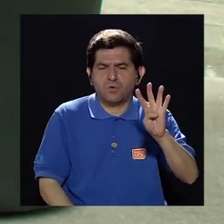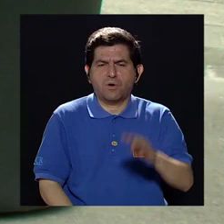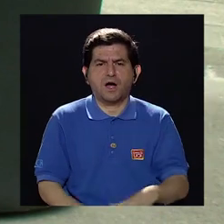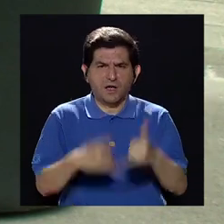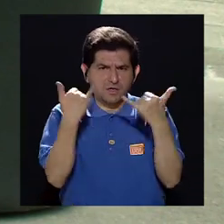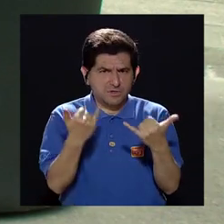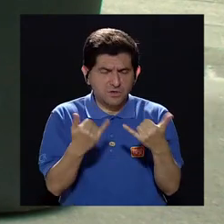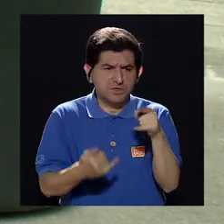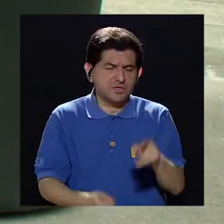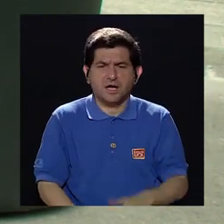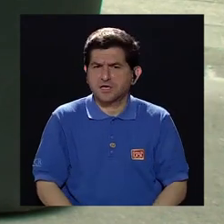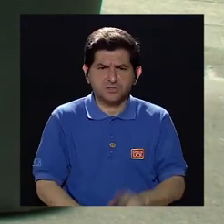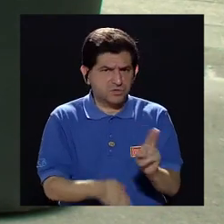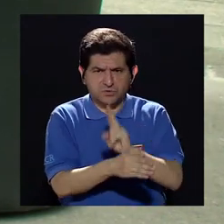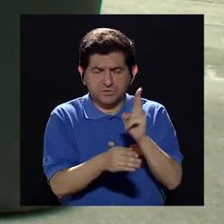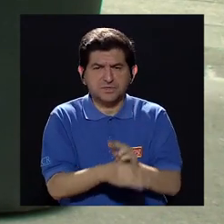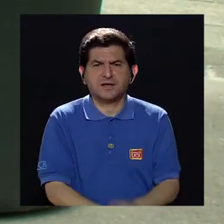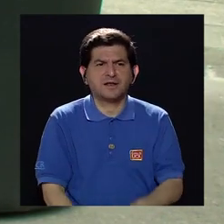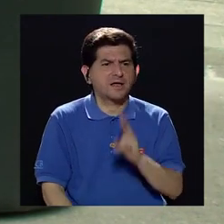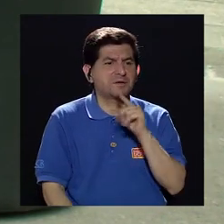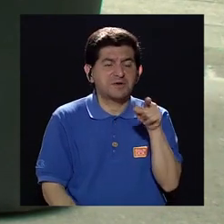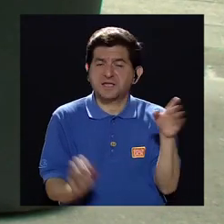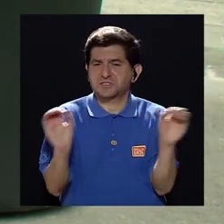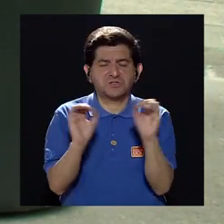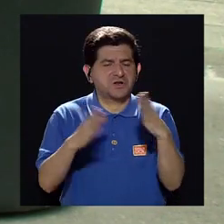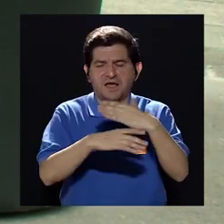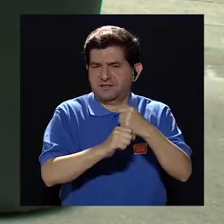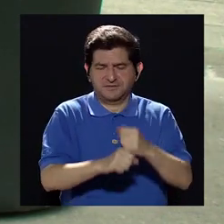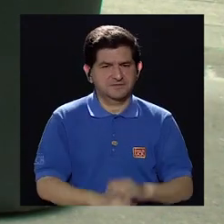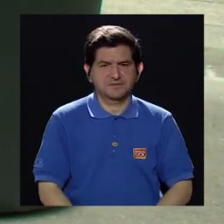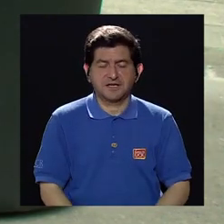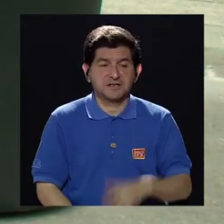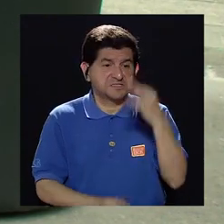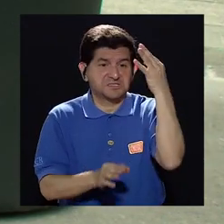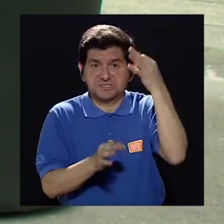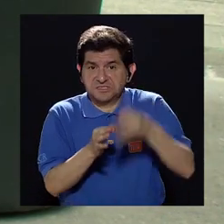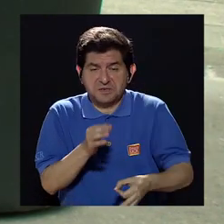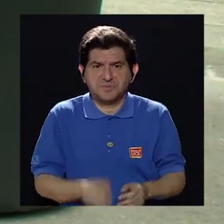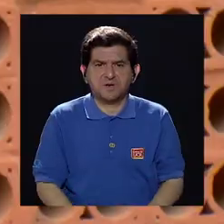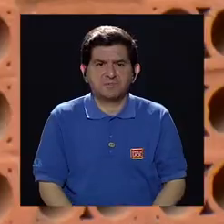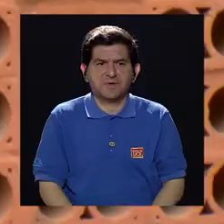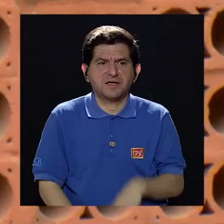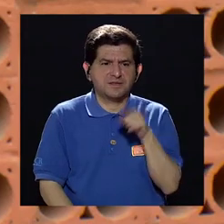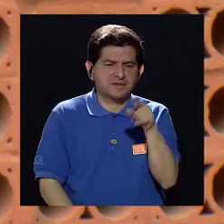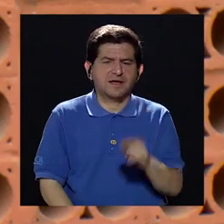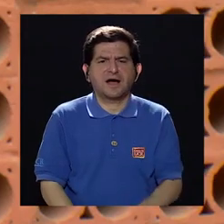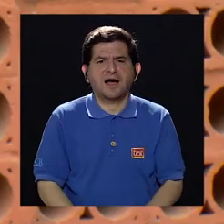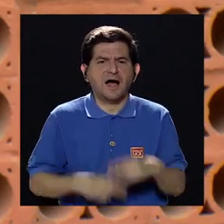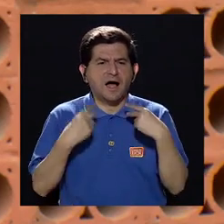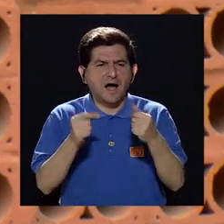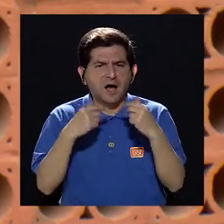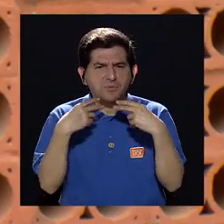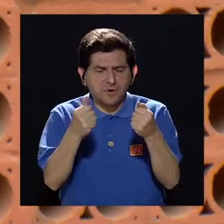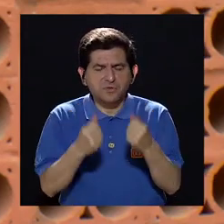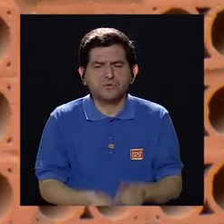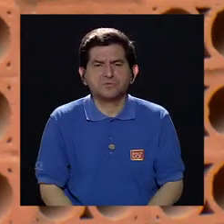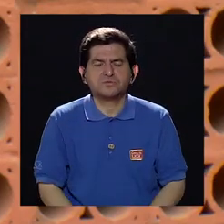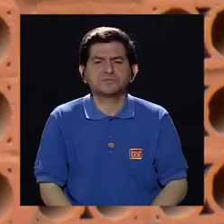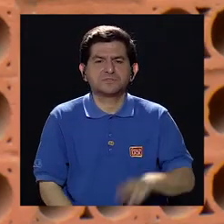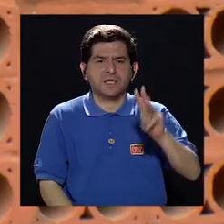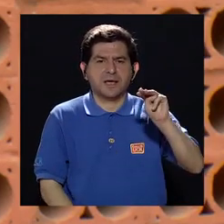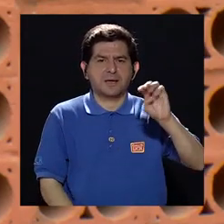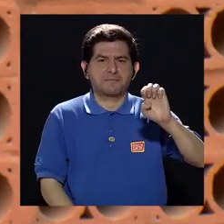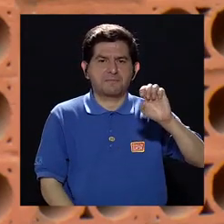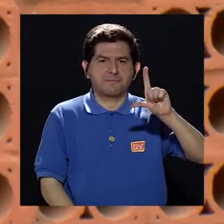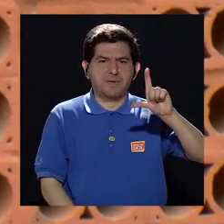4, ya están out, como dicen. Eso realmente no está haciendo nada, lo que hace es simplemente propiciar una aceleración en la producción